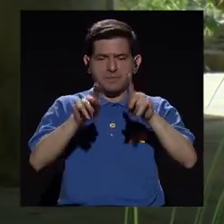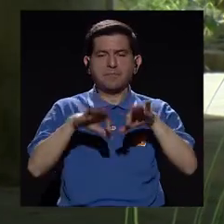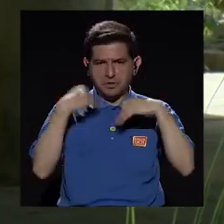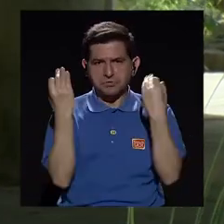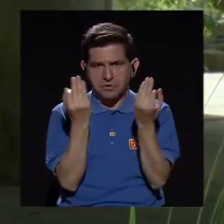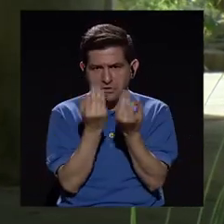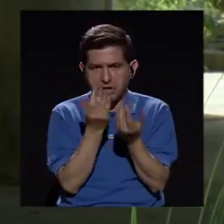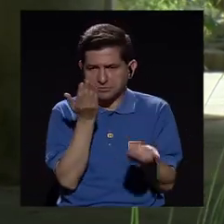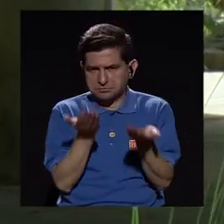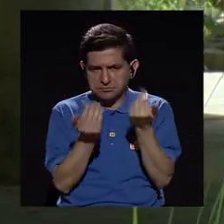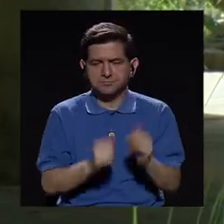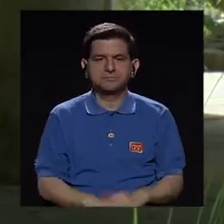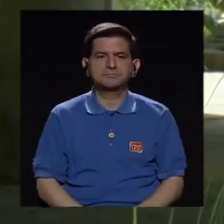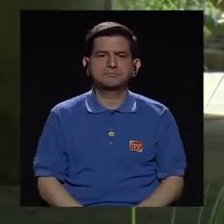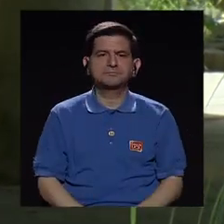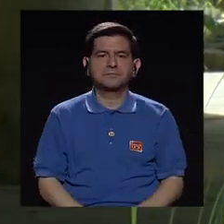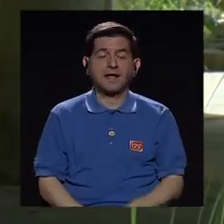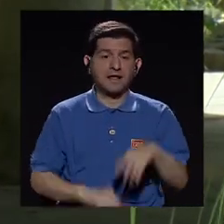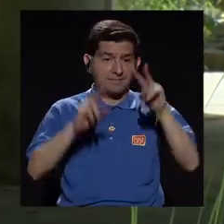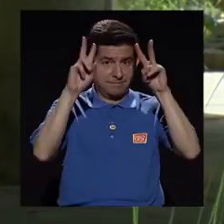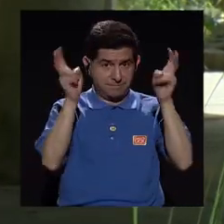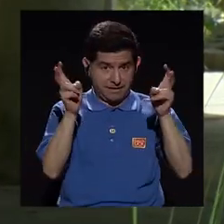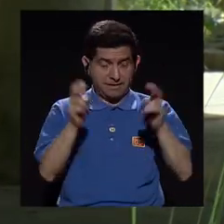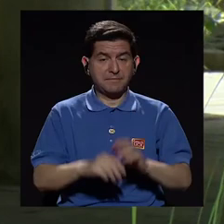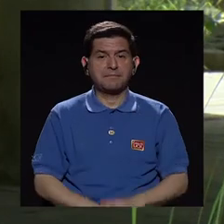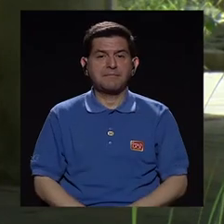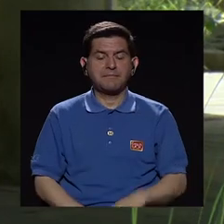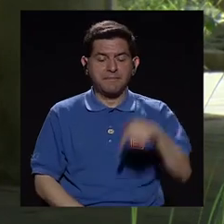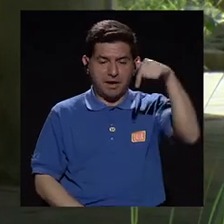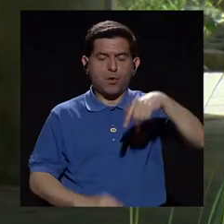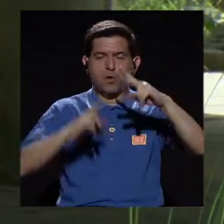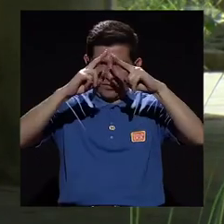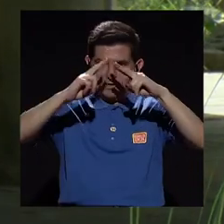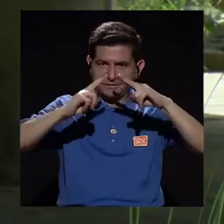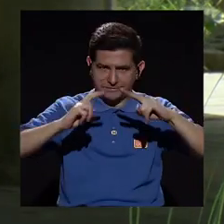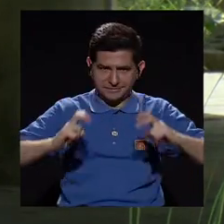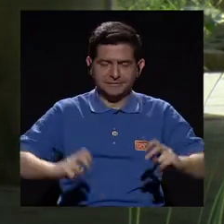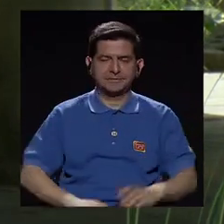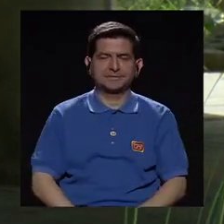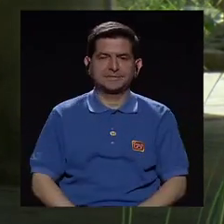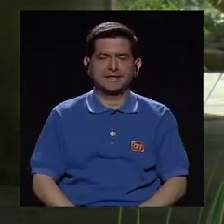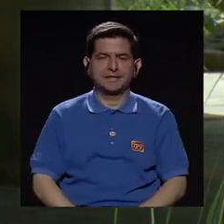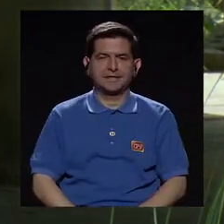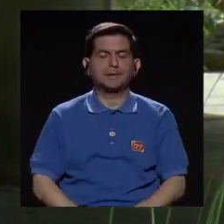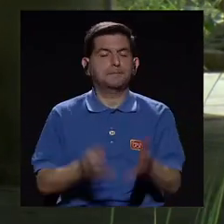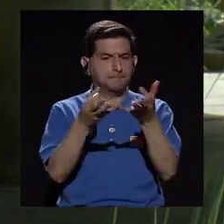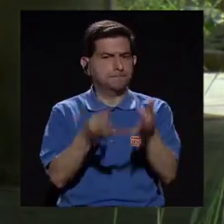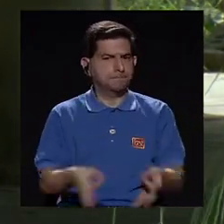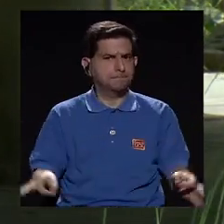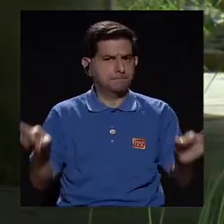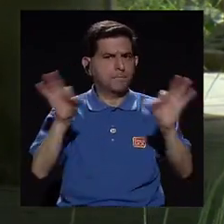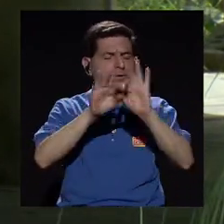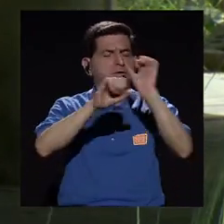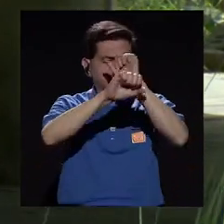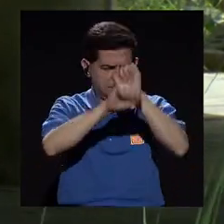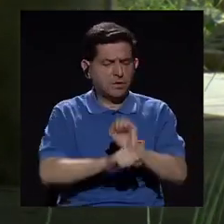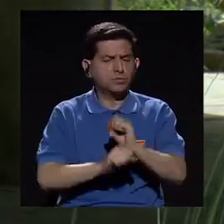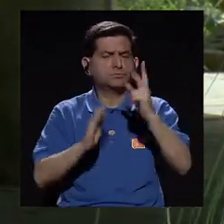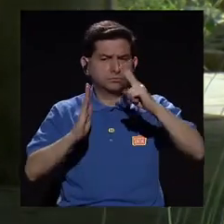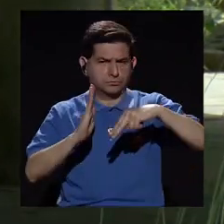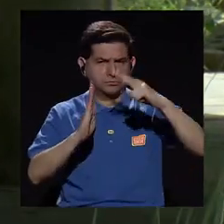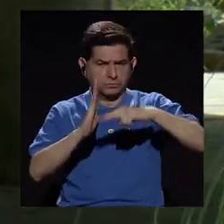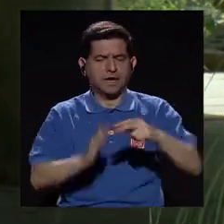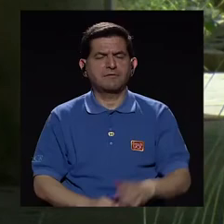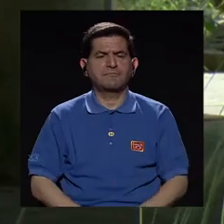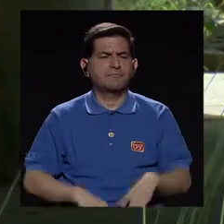y la de los suyos también. Bueno, este tema definitivamente lo vamos a traer ahora porque es sin duda muy importante el hábito de la